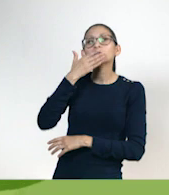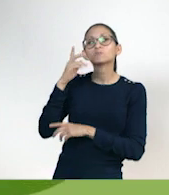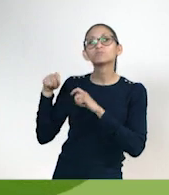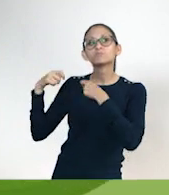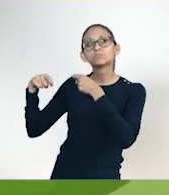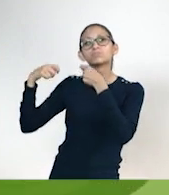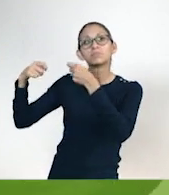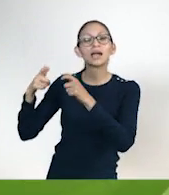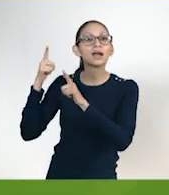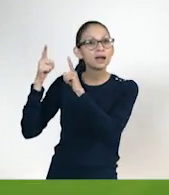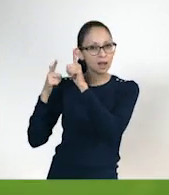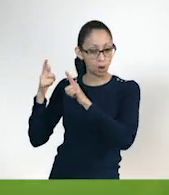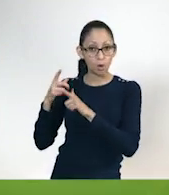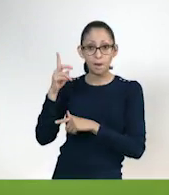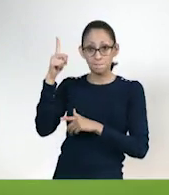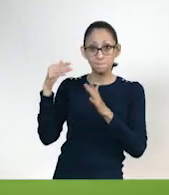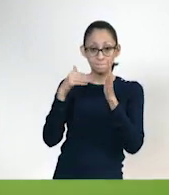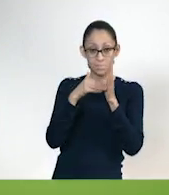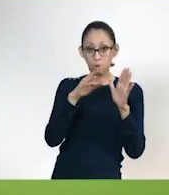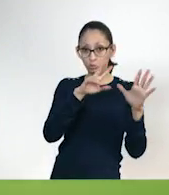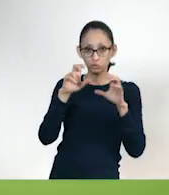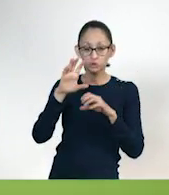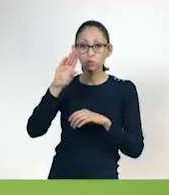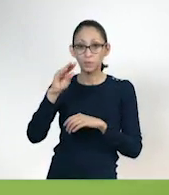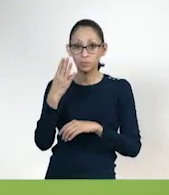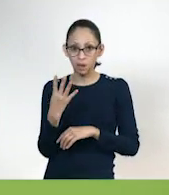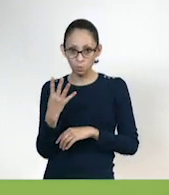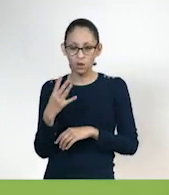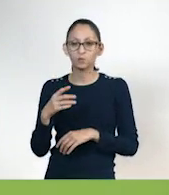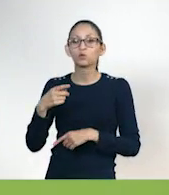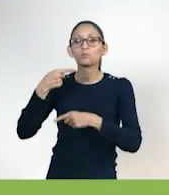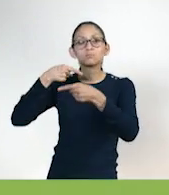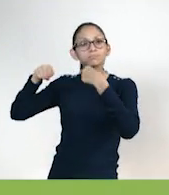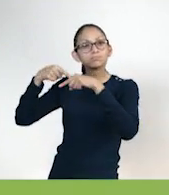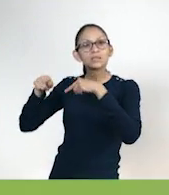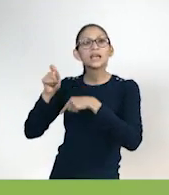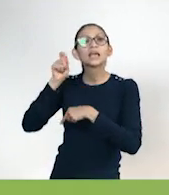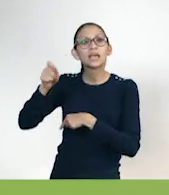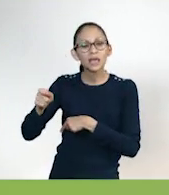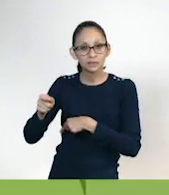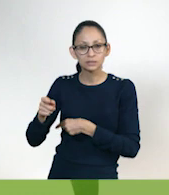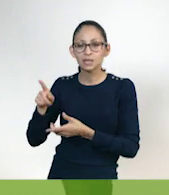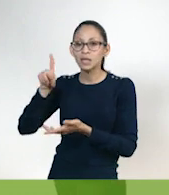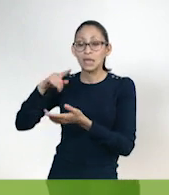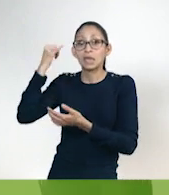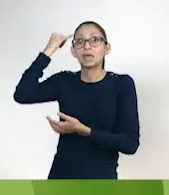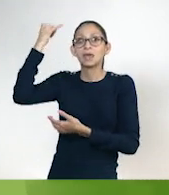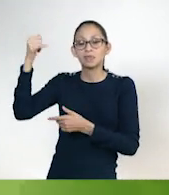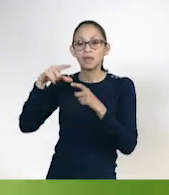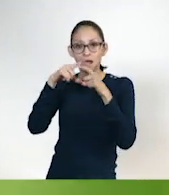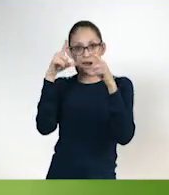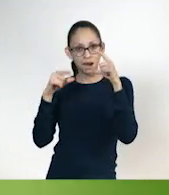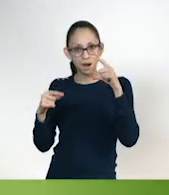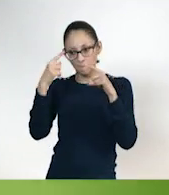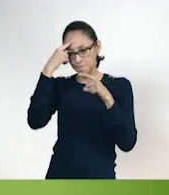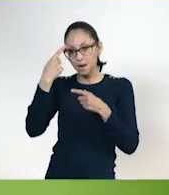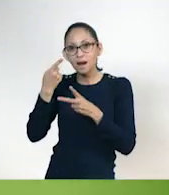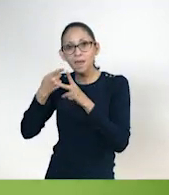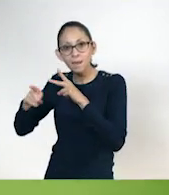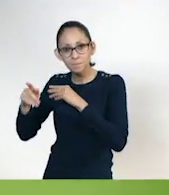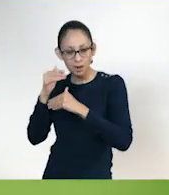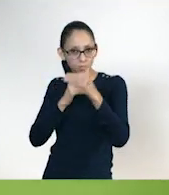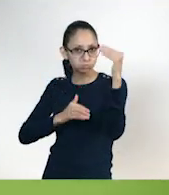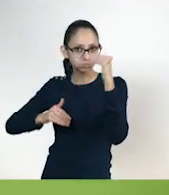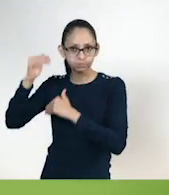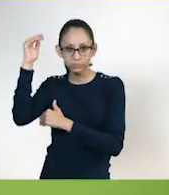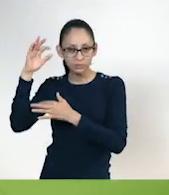En 1894, el varón Pierre de Coubertin creó el Comité Olímpico Internacional dando pie a los Juegos Olímpicos de la Nueva